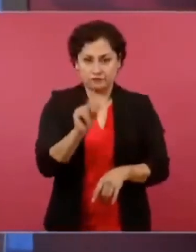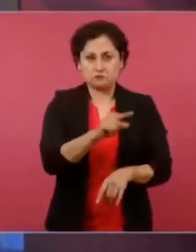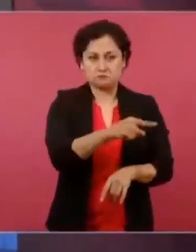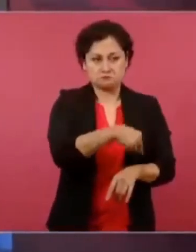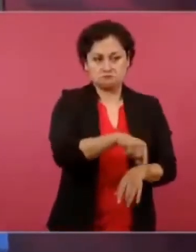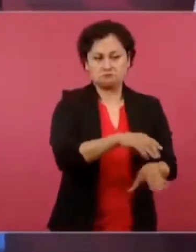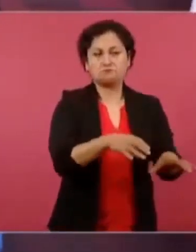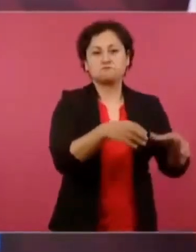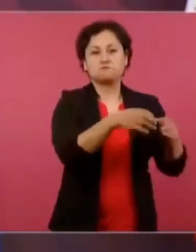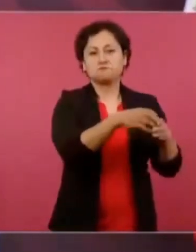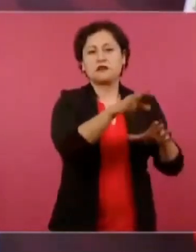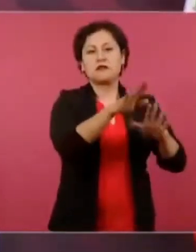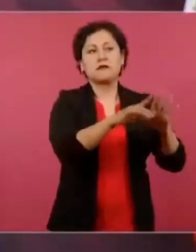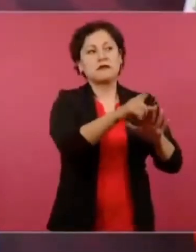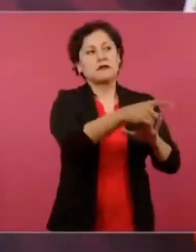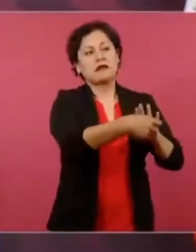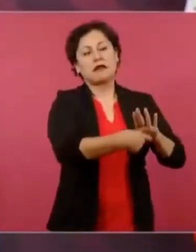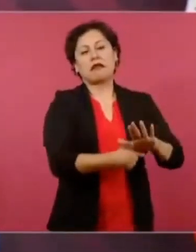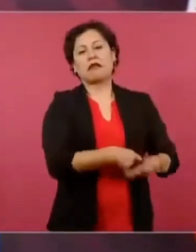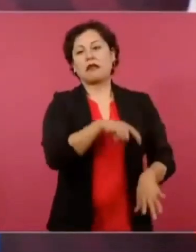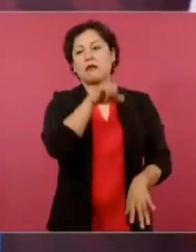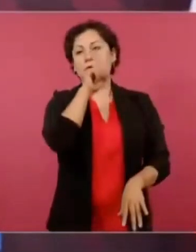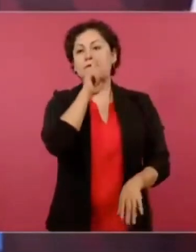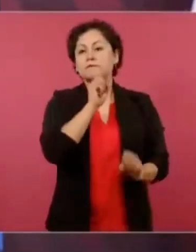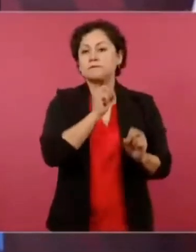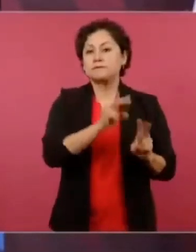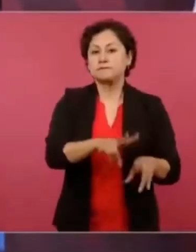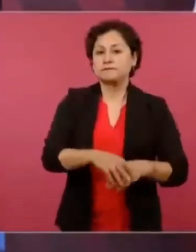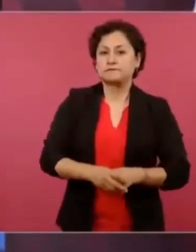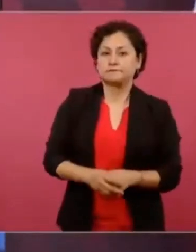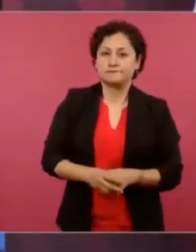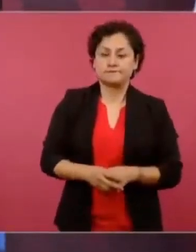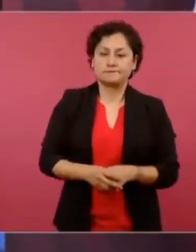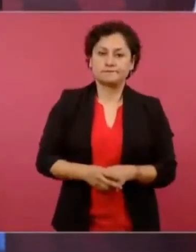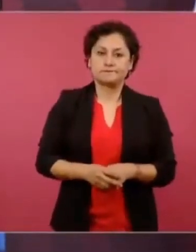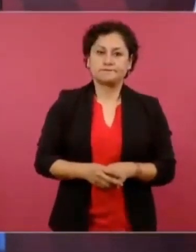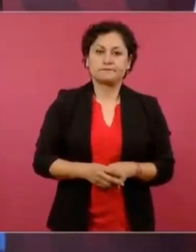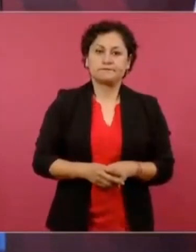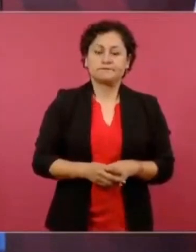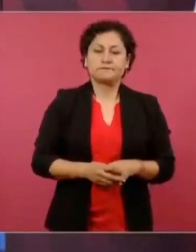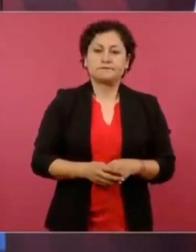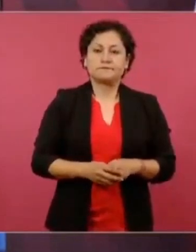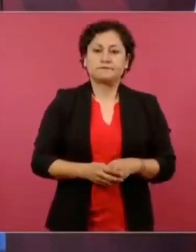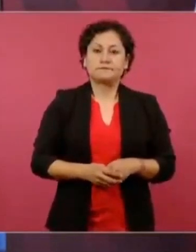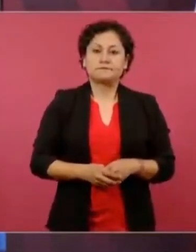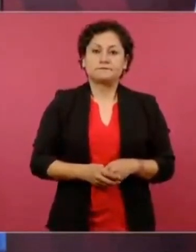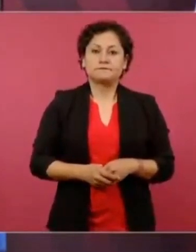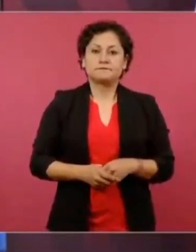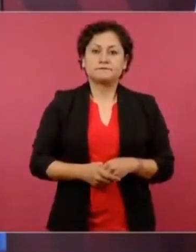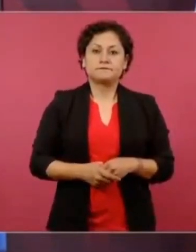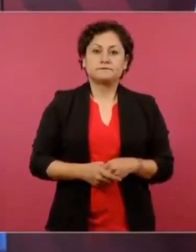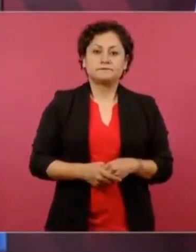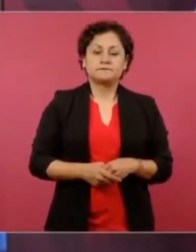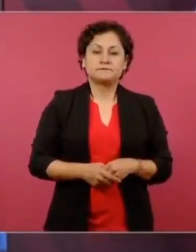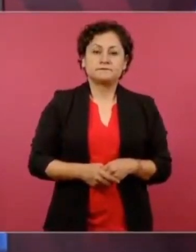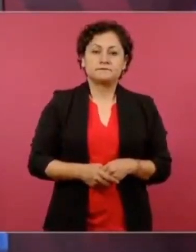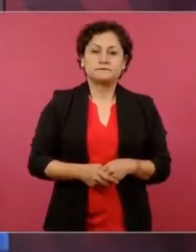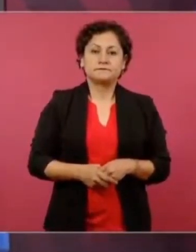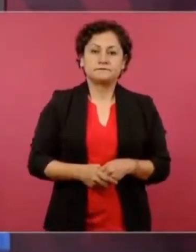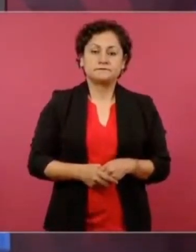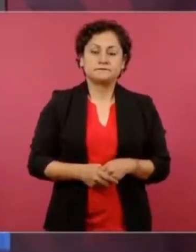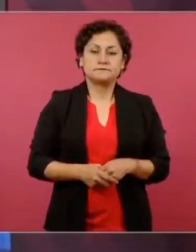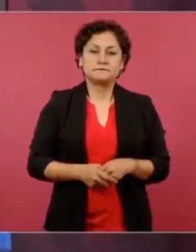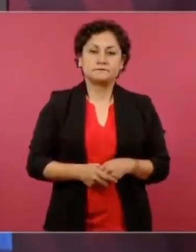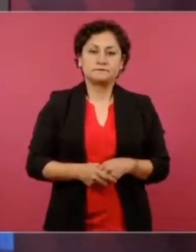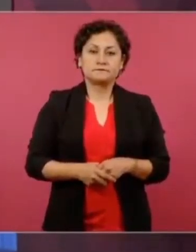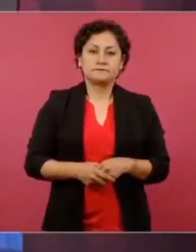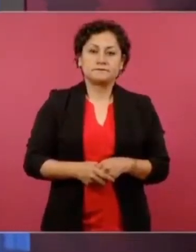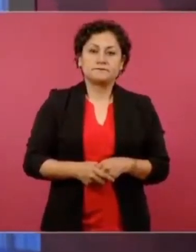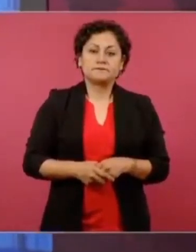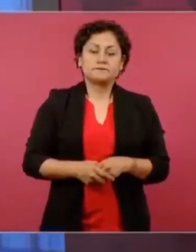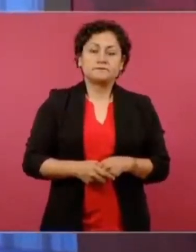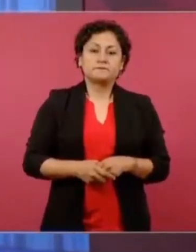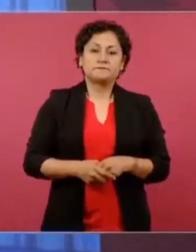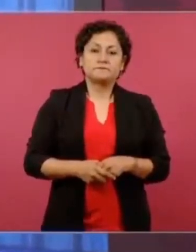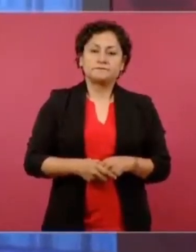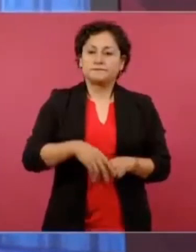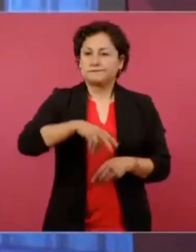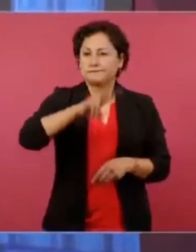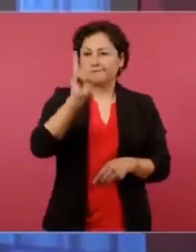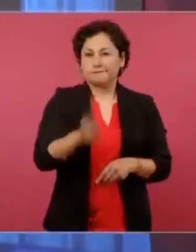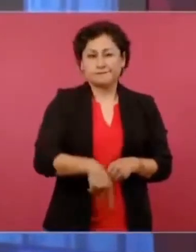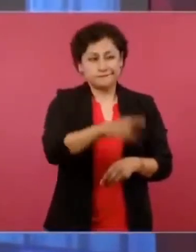vividores